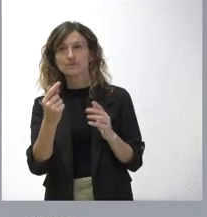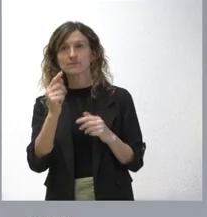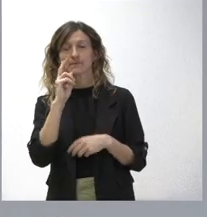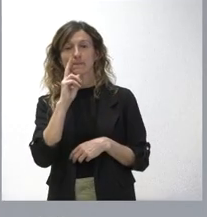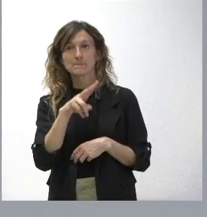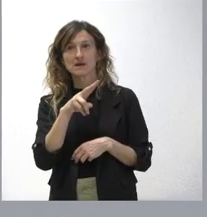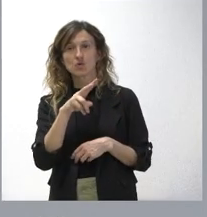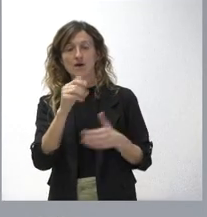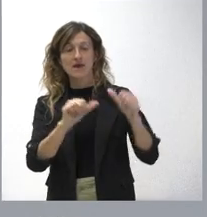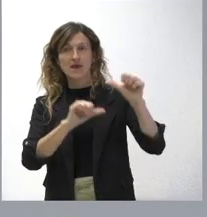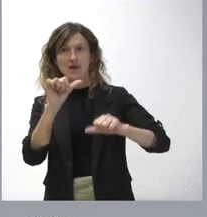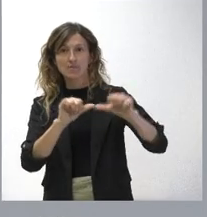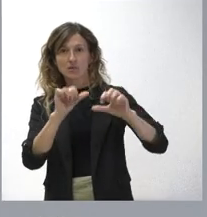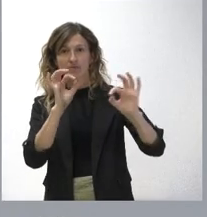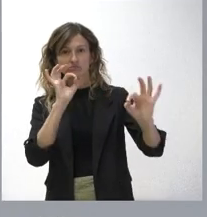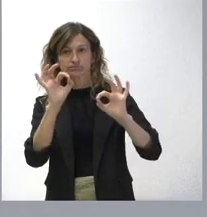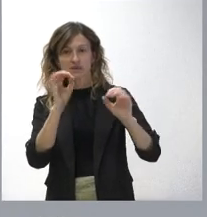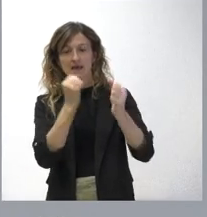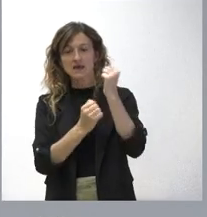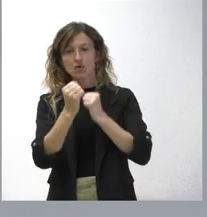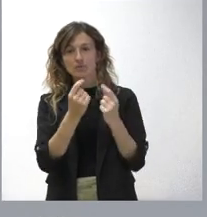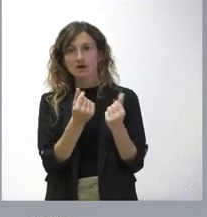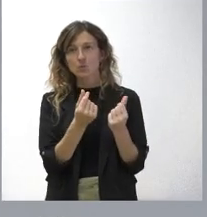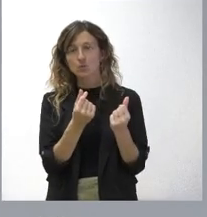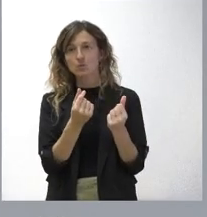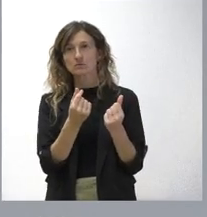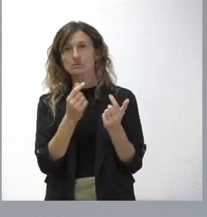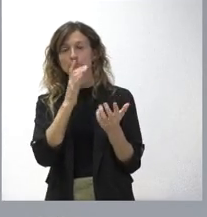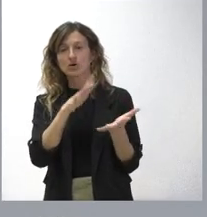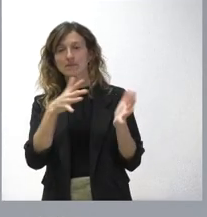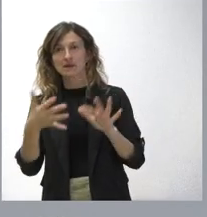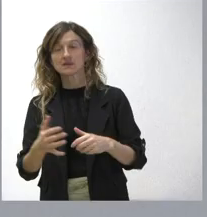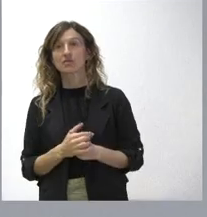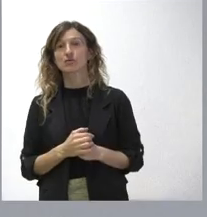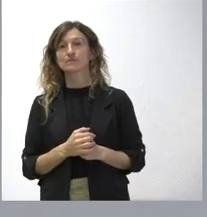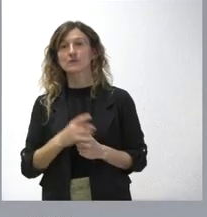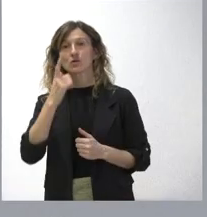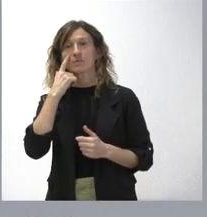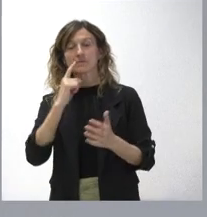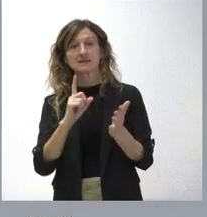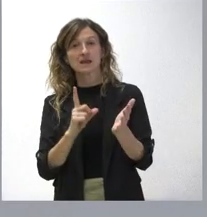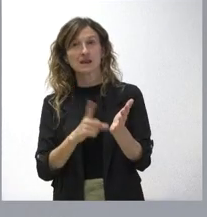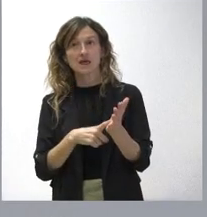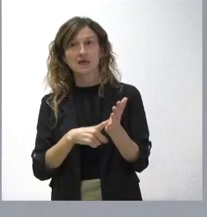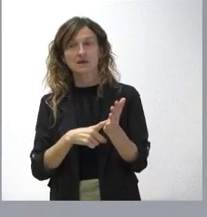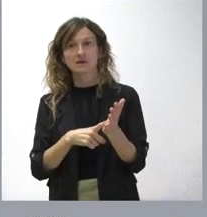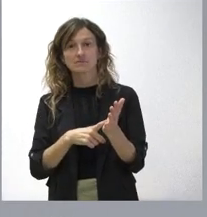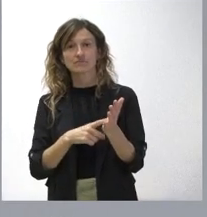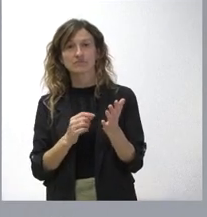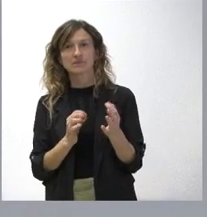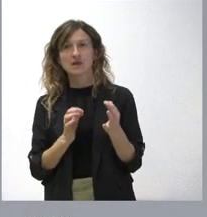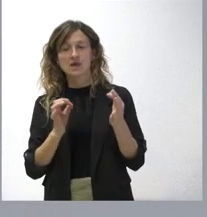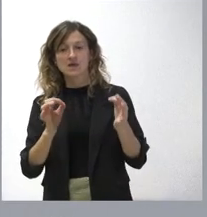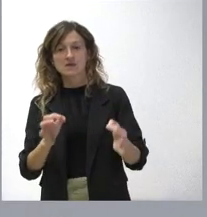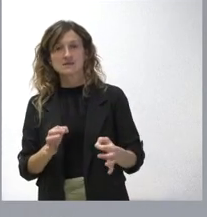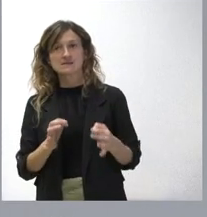produce una evaluación exacta económica del coste de implantación. Normalmente, los textos legales no siempre, o